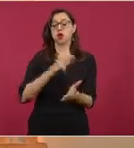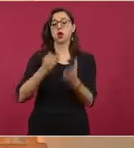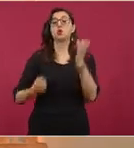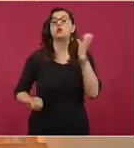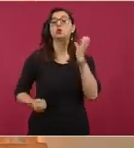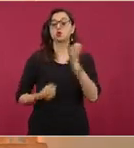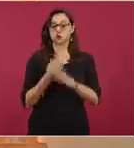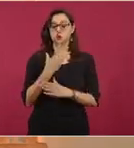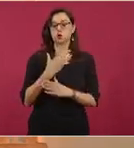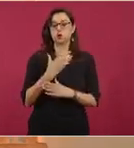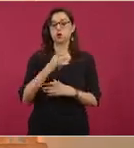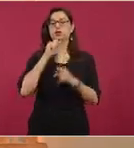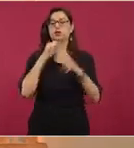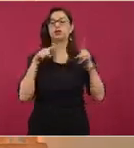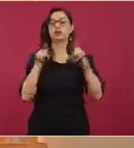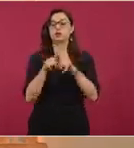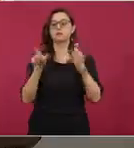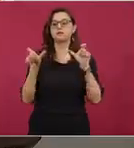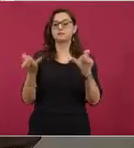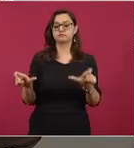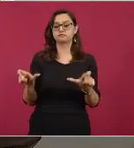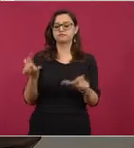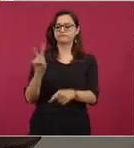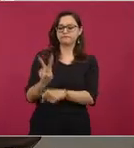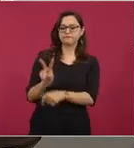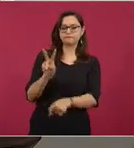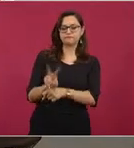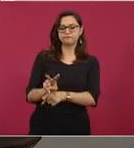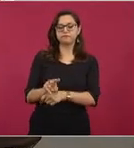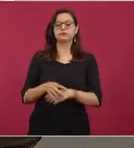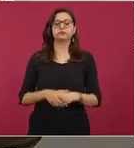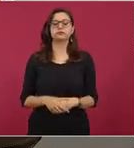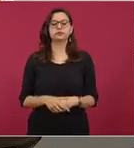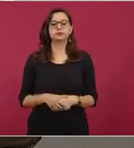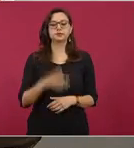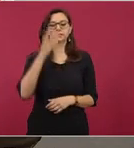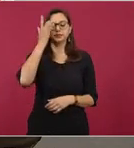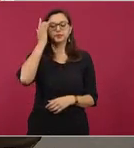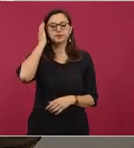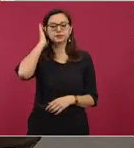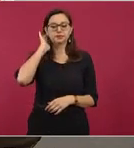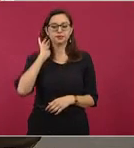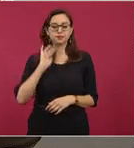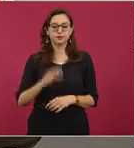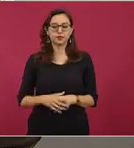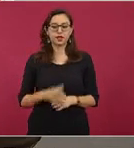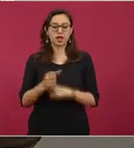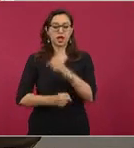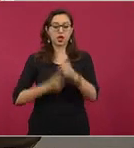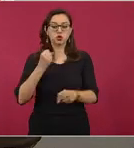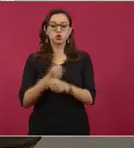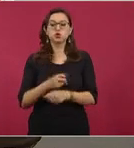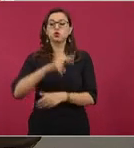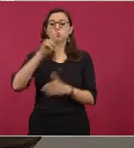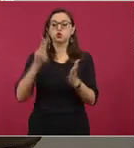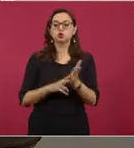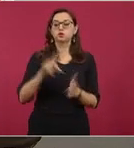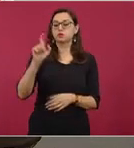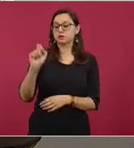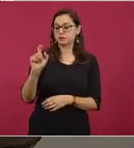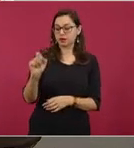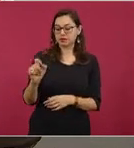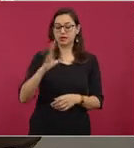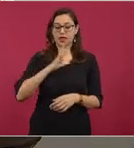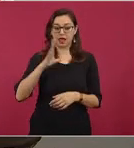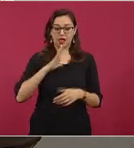las aduanas. La que sigue, por favor. Tenemos desde octubre del 2020, 17 aduanas